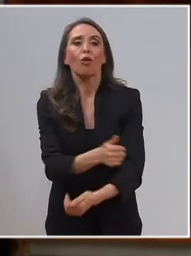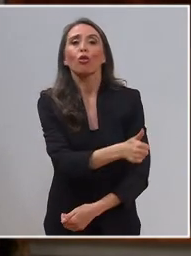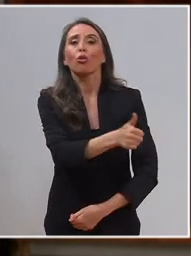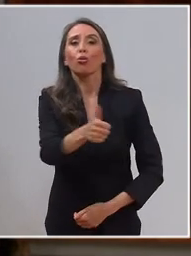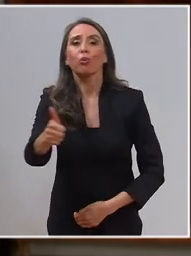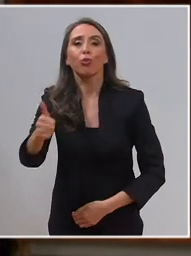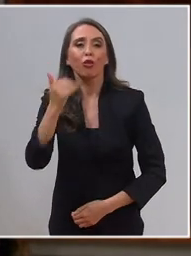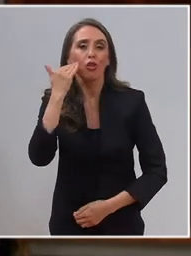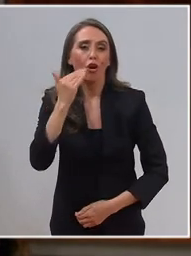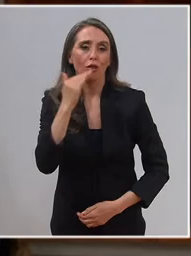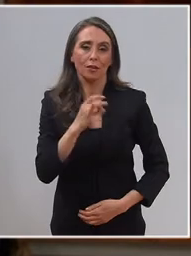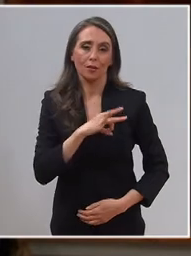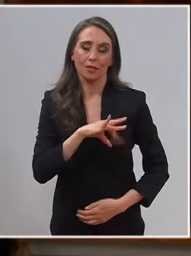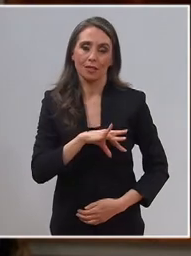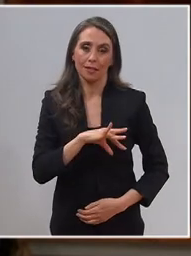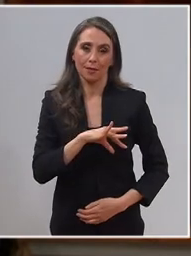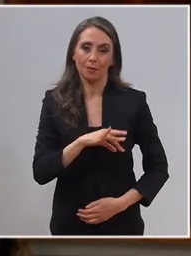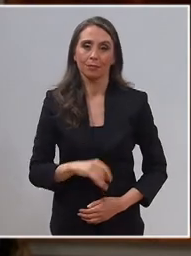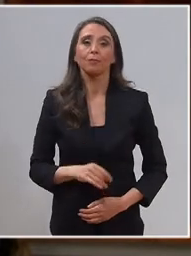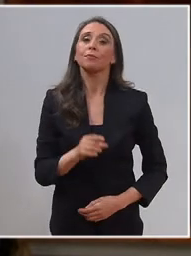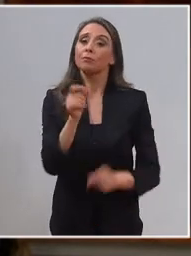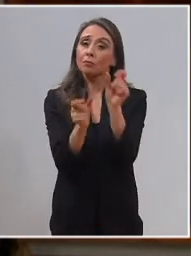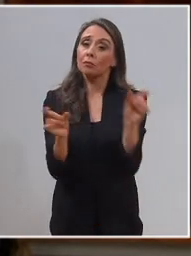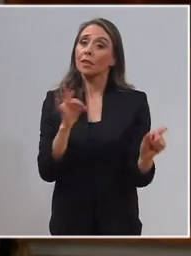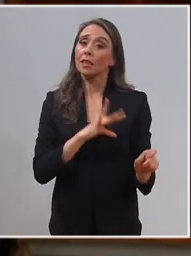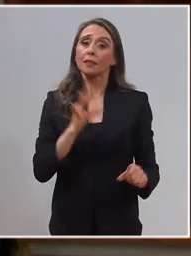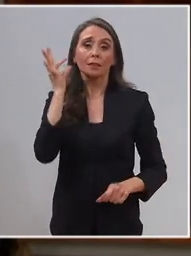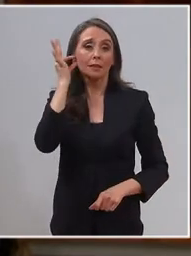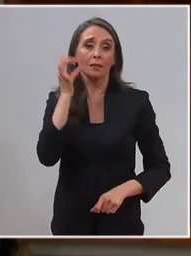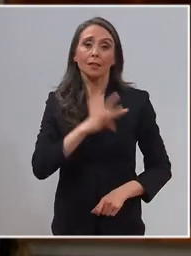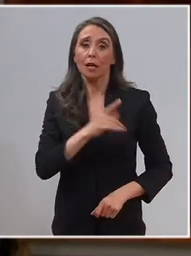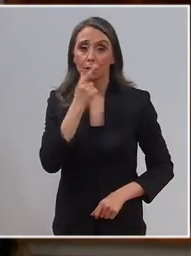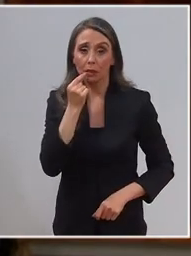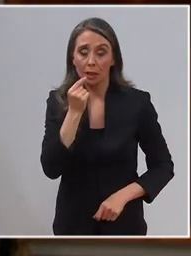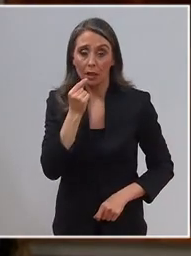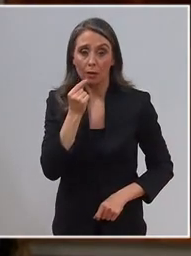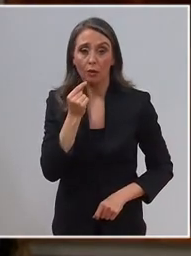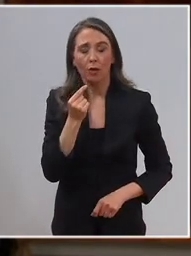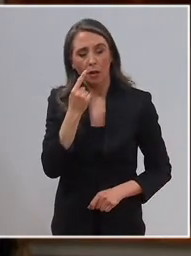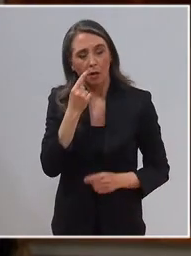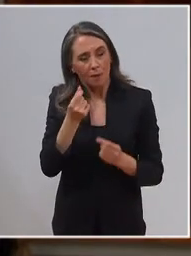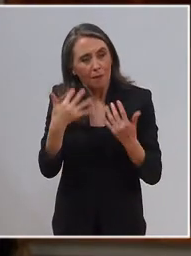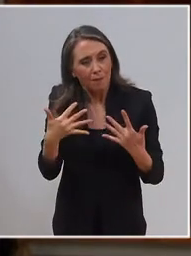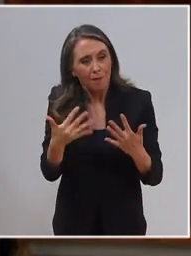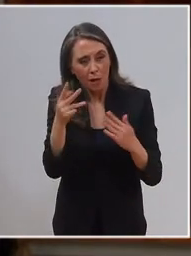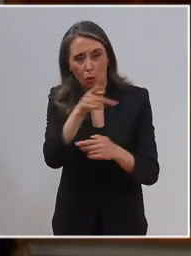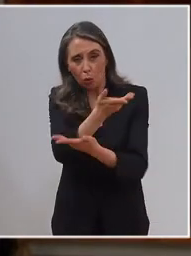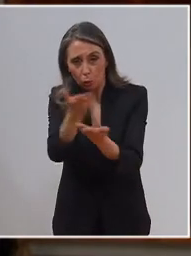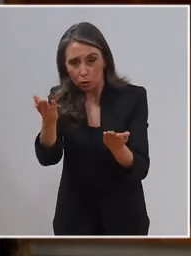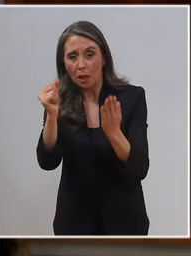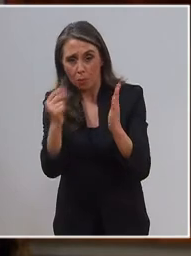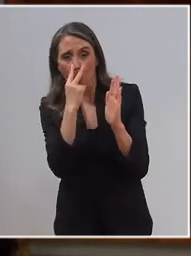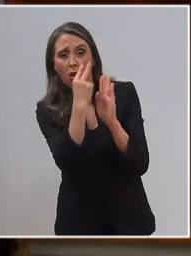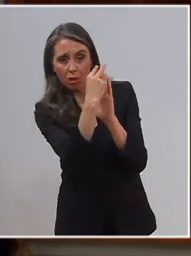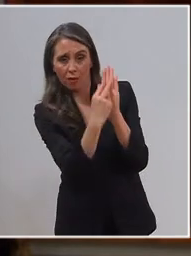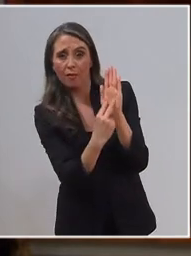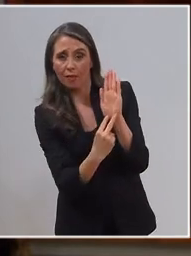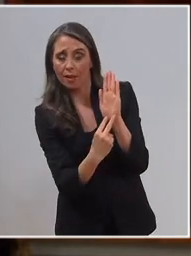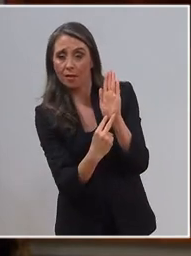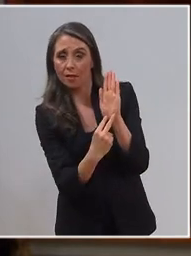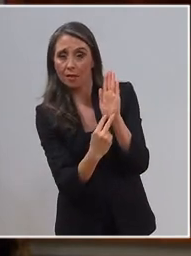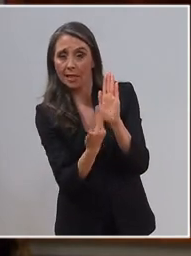todos los niños de Chile. Chilenas y chilenos, apreciar, ustedes pueden apreciar